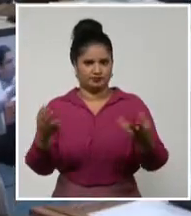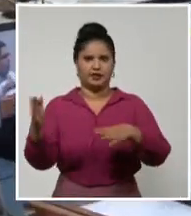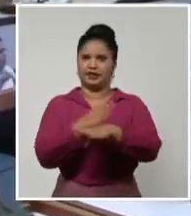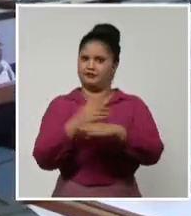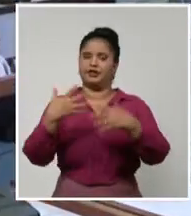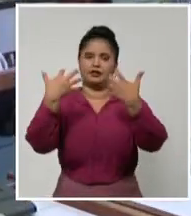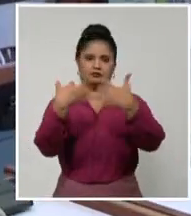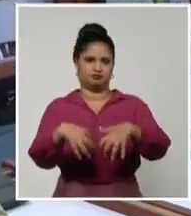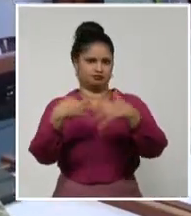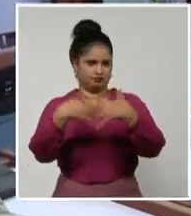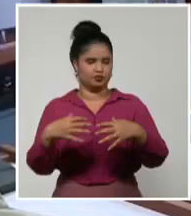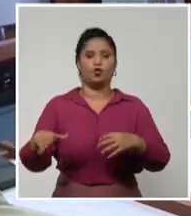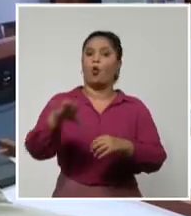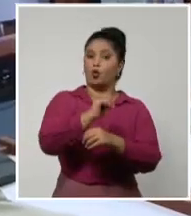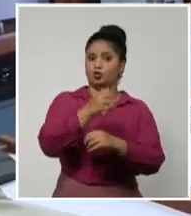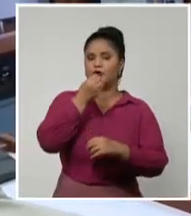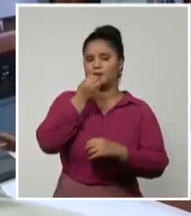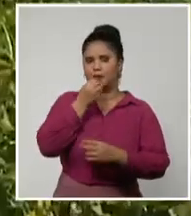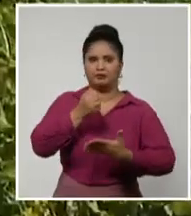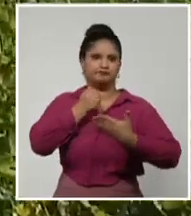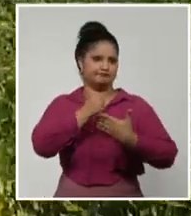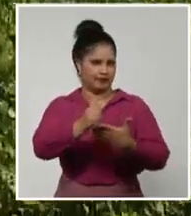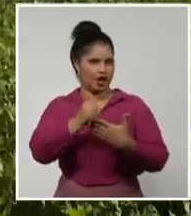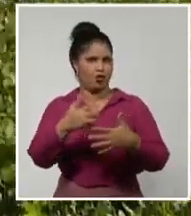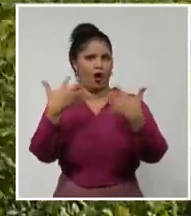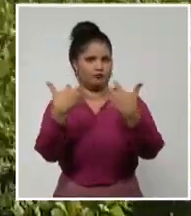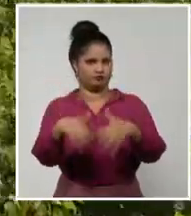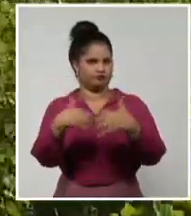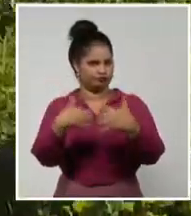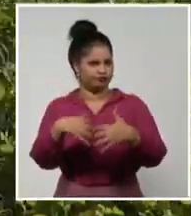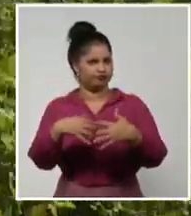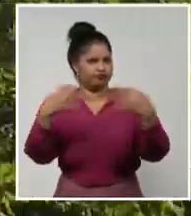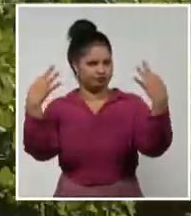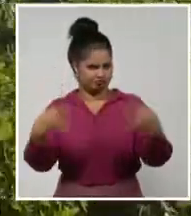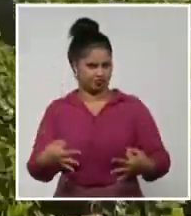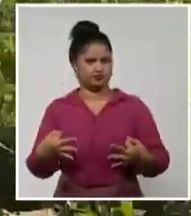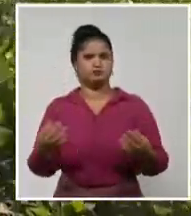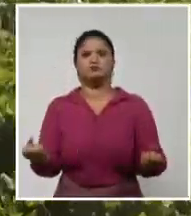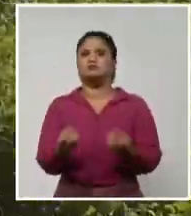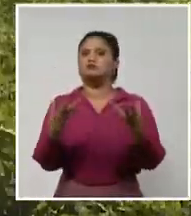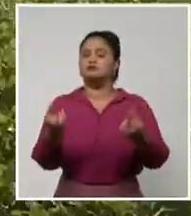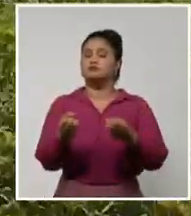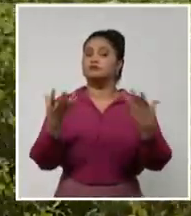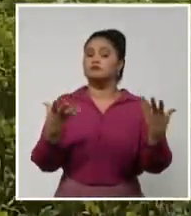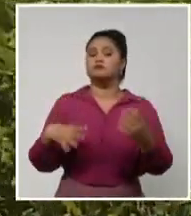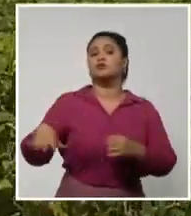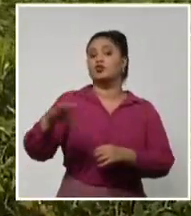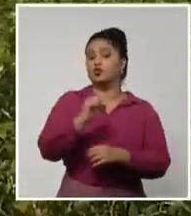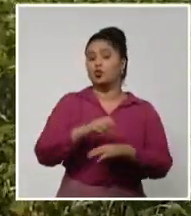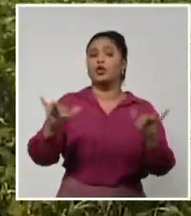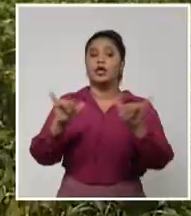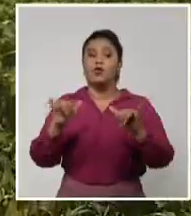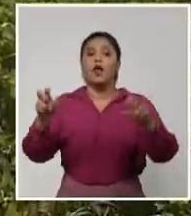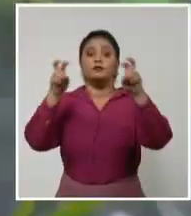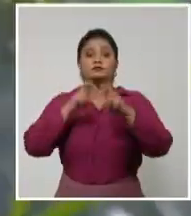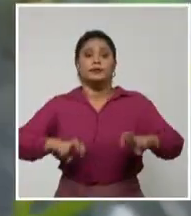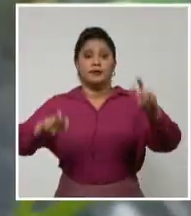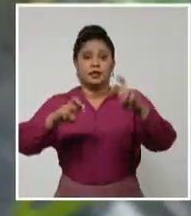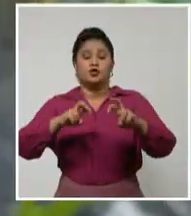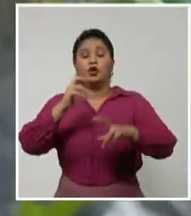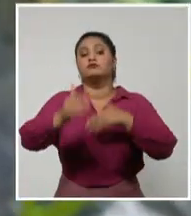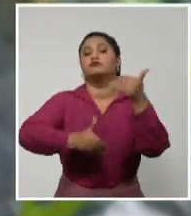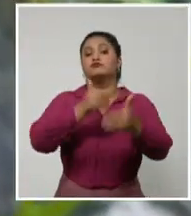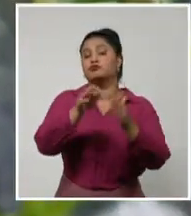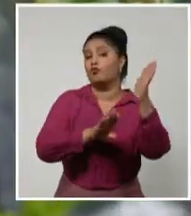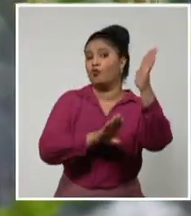secaderos y sistemas de riego. También de profundizar las investigaciones que posibiliten ampliar la época de siembra del frijol y de